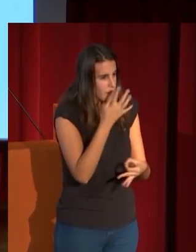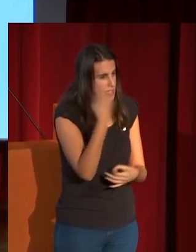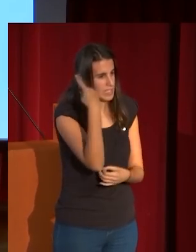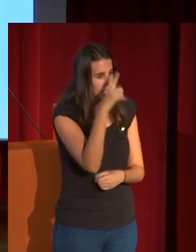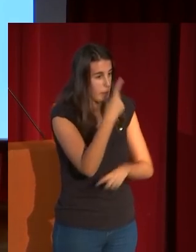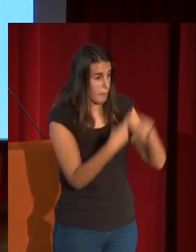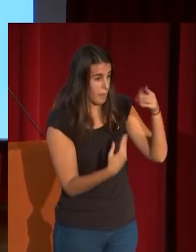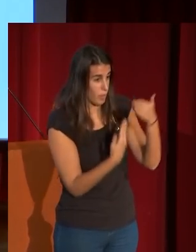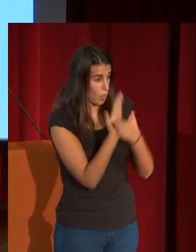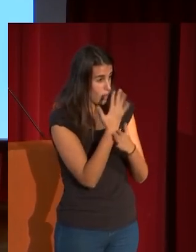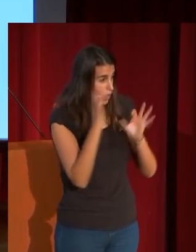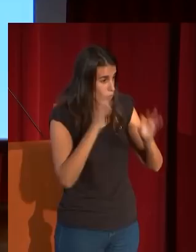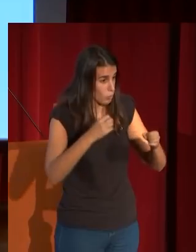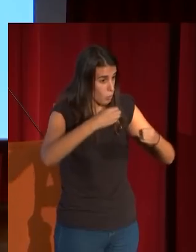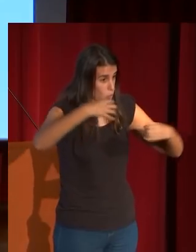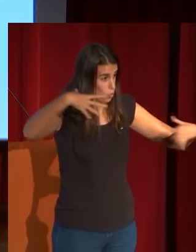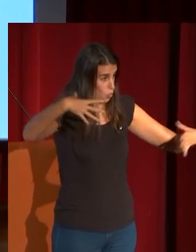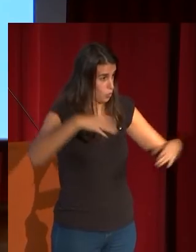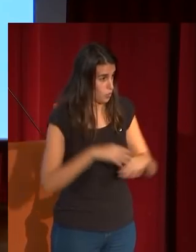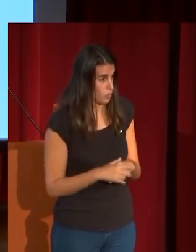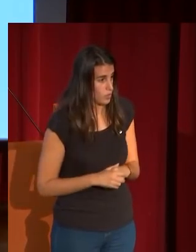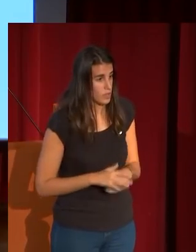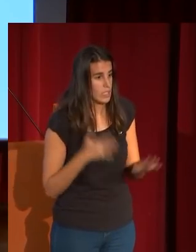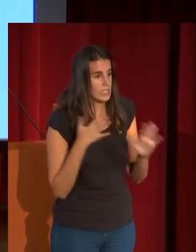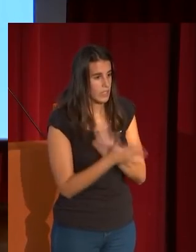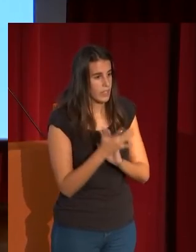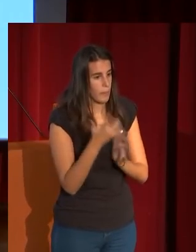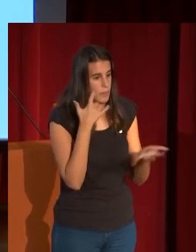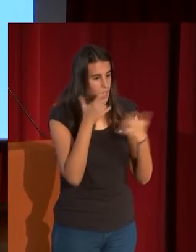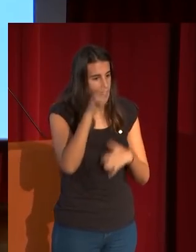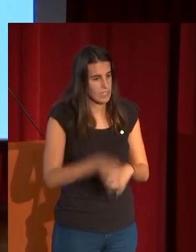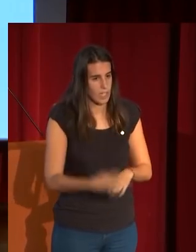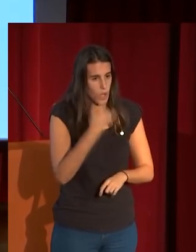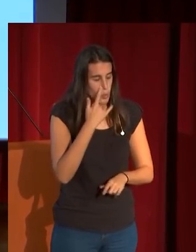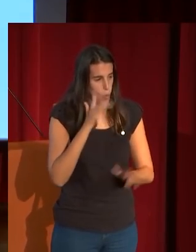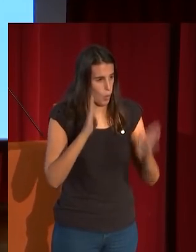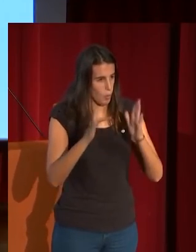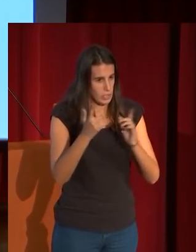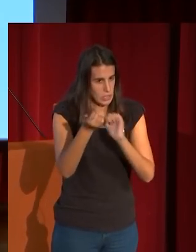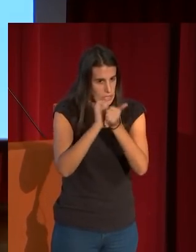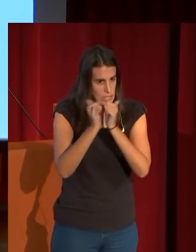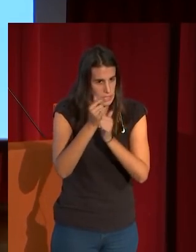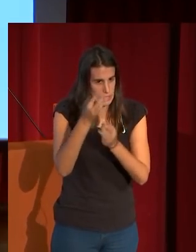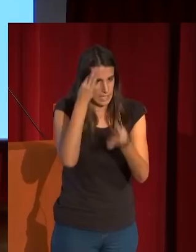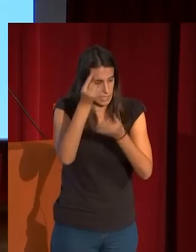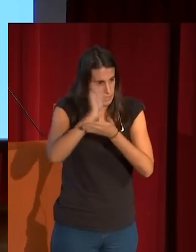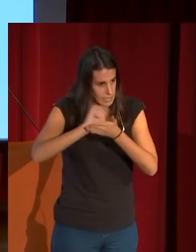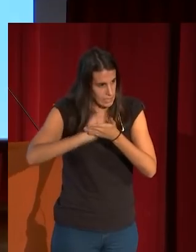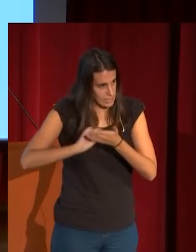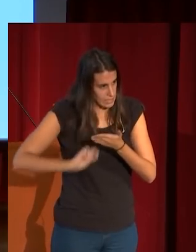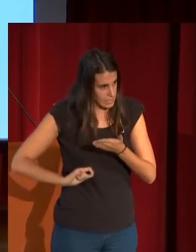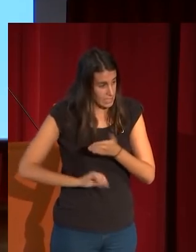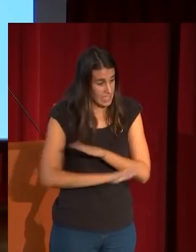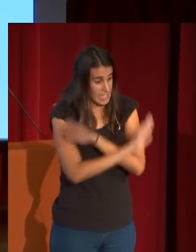que el artista no hace en el momento toma apuntes para ello pero que sí recuerda y que llega a ultimar